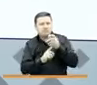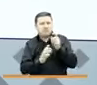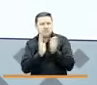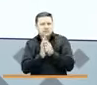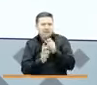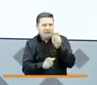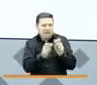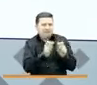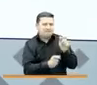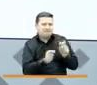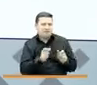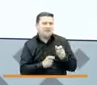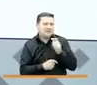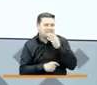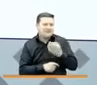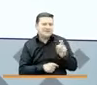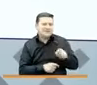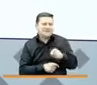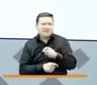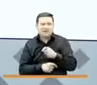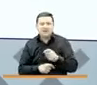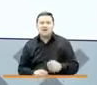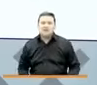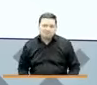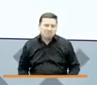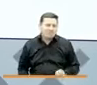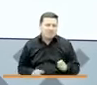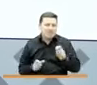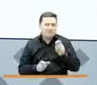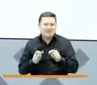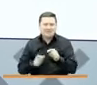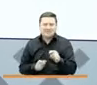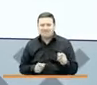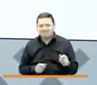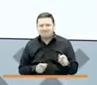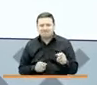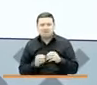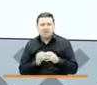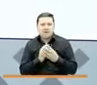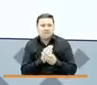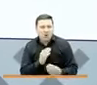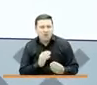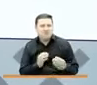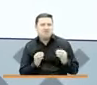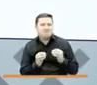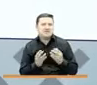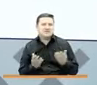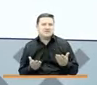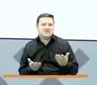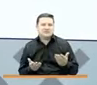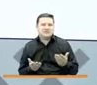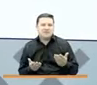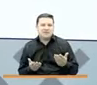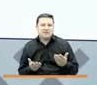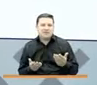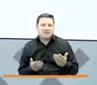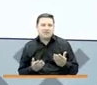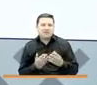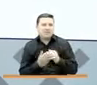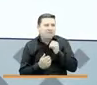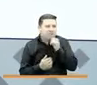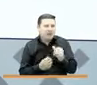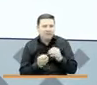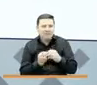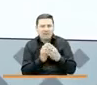personas que realmente lo necesitaban, a esas personas las más pobres, extremas, pero además las